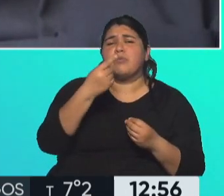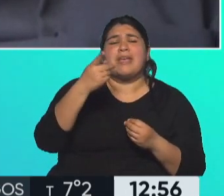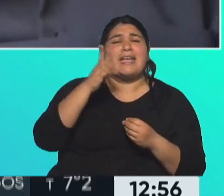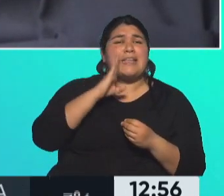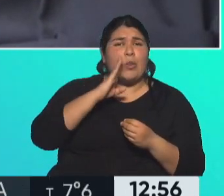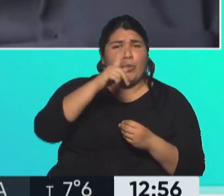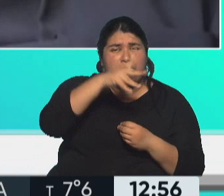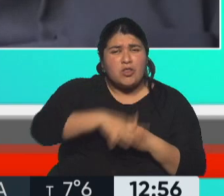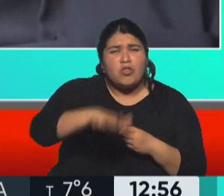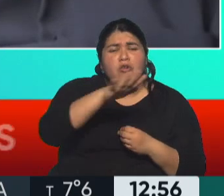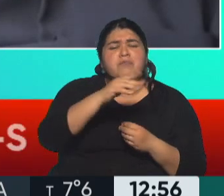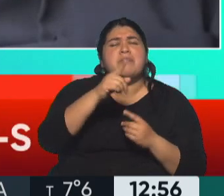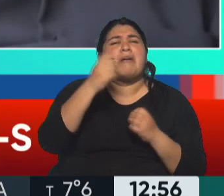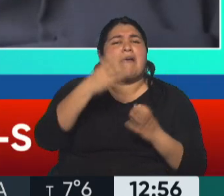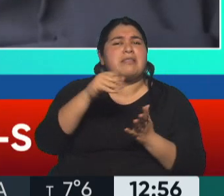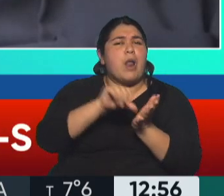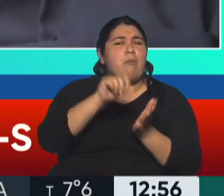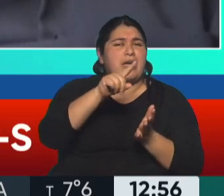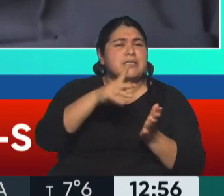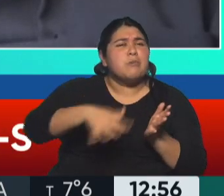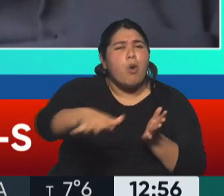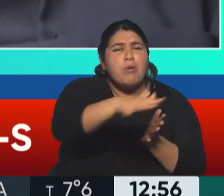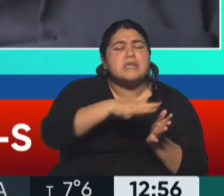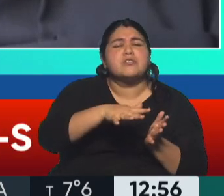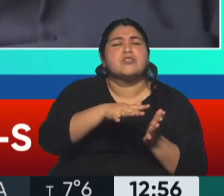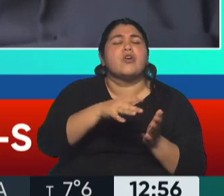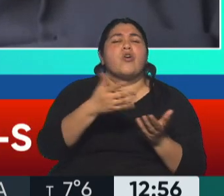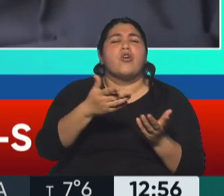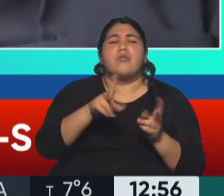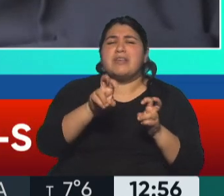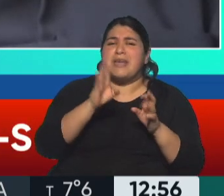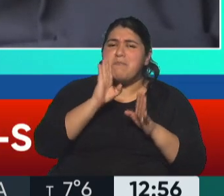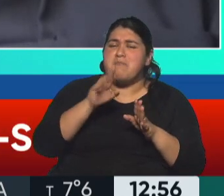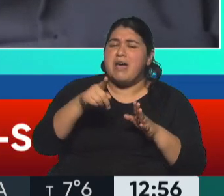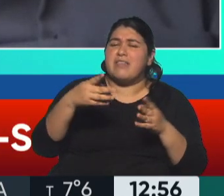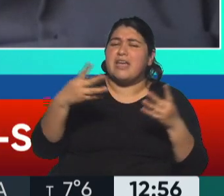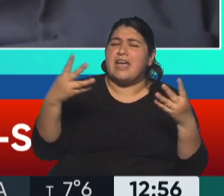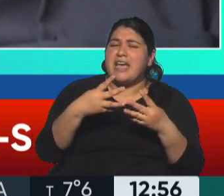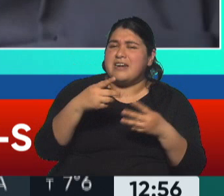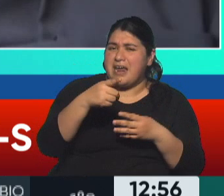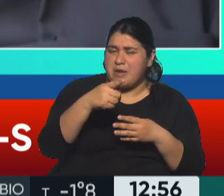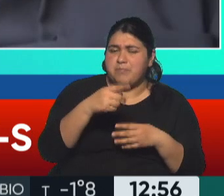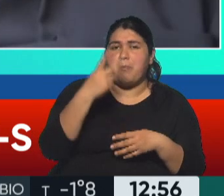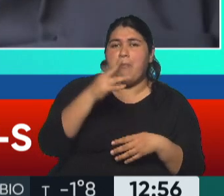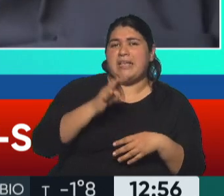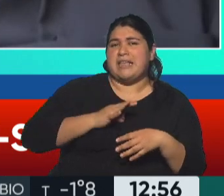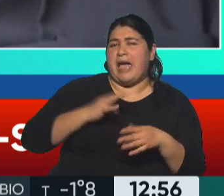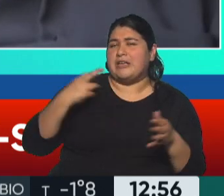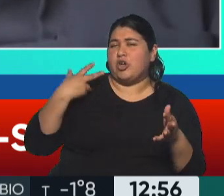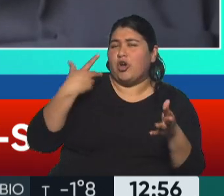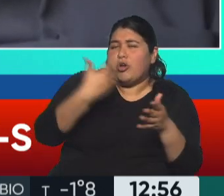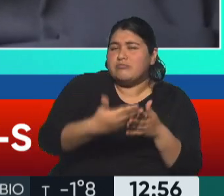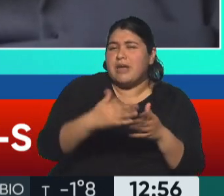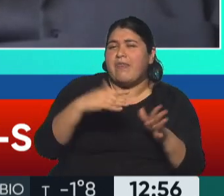está el país hoy y su población con respecto a esta guerra contra el terrorismo, 20 años después de